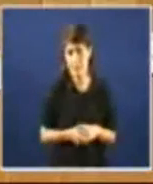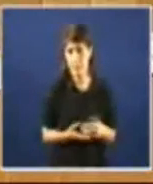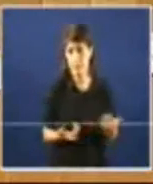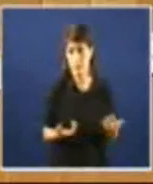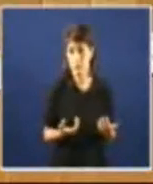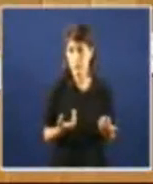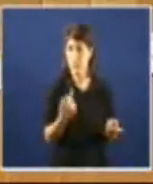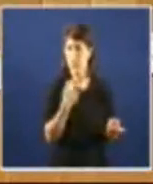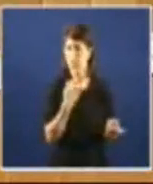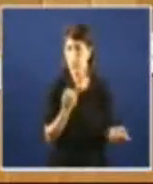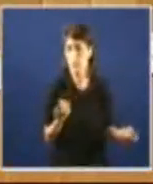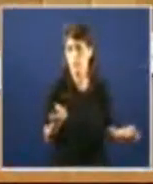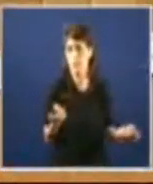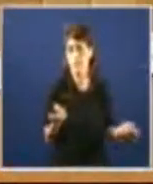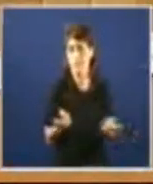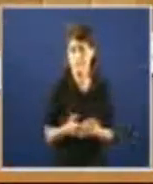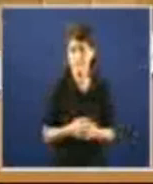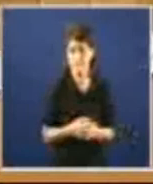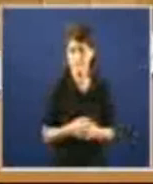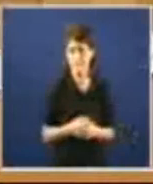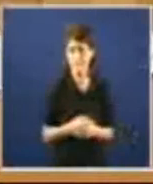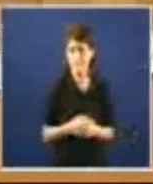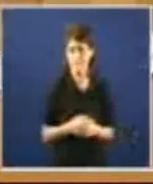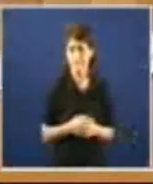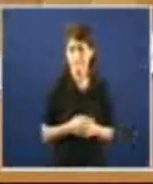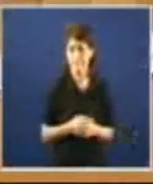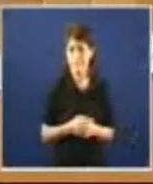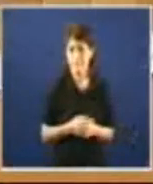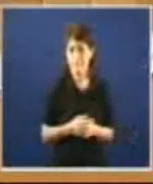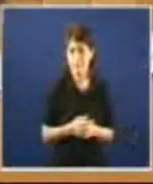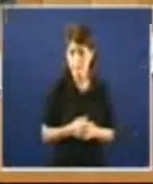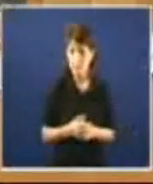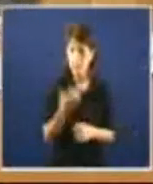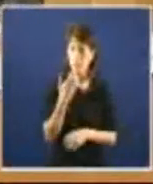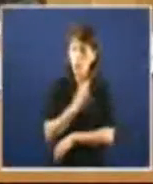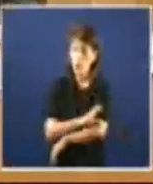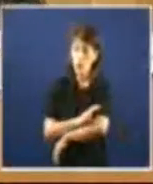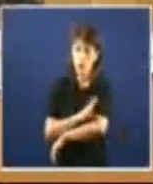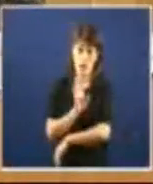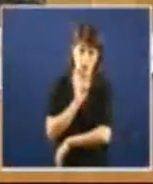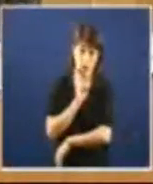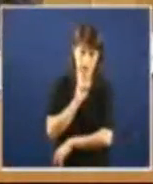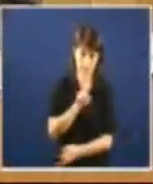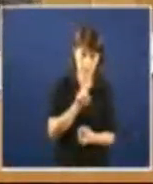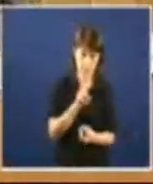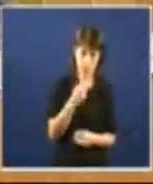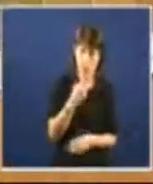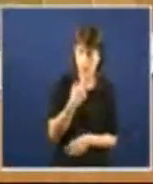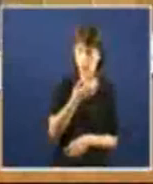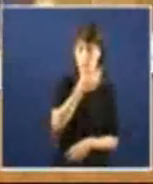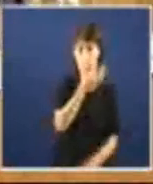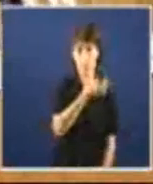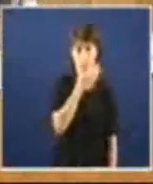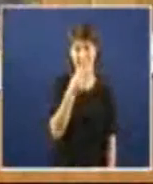bulo injurioso e aldraxante que a disque conselleira de facenda repite como un moneco